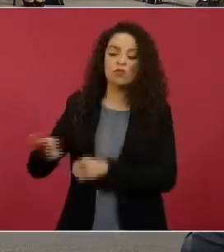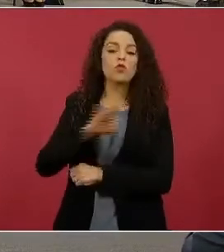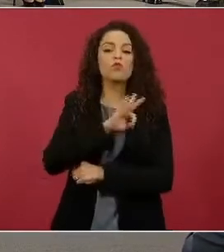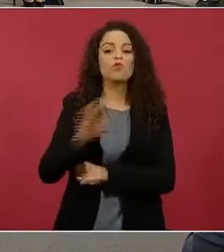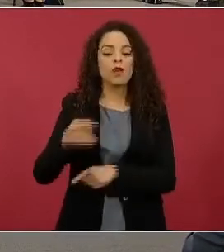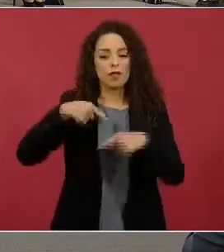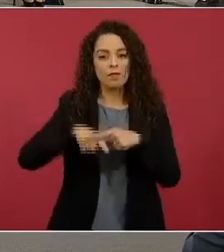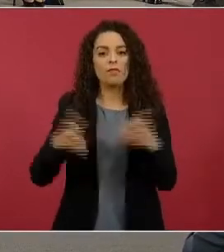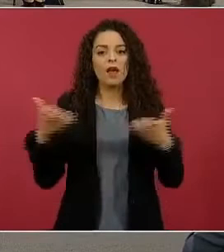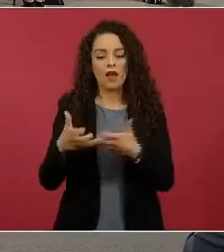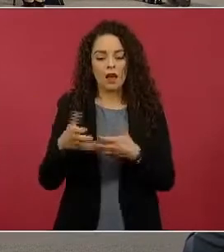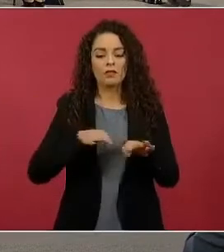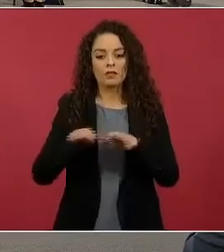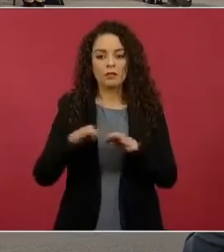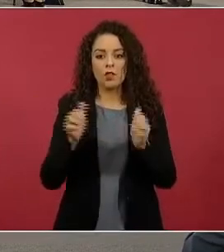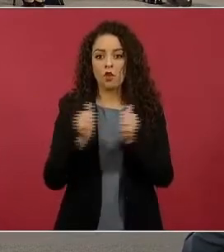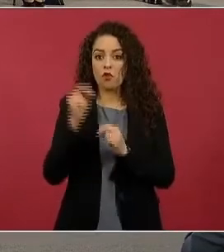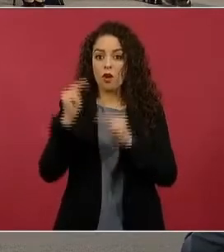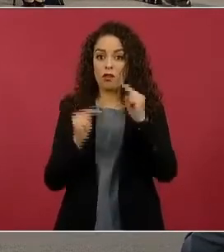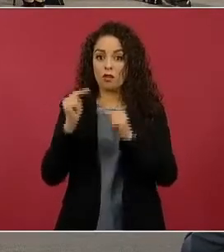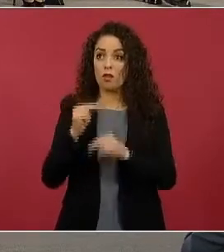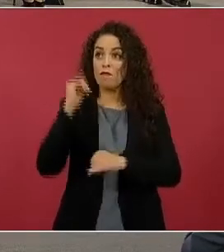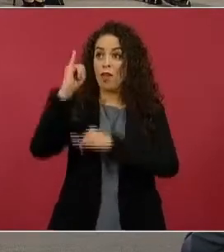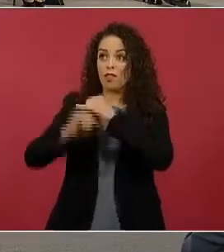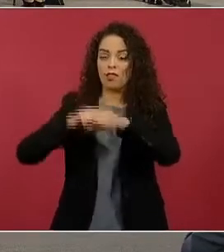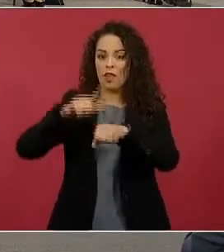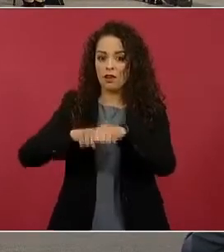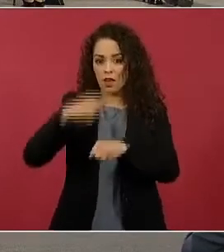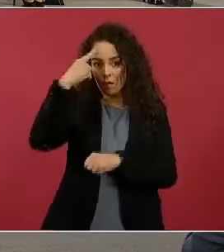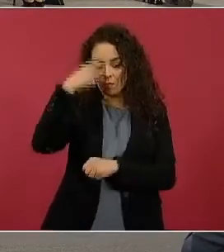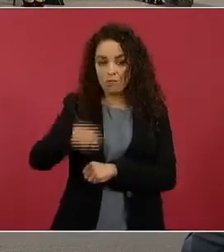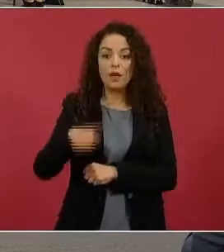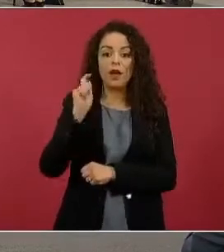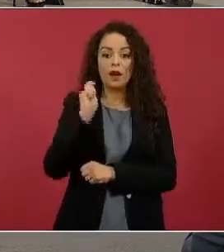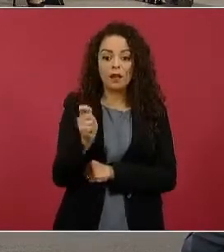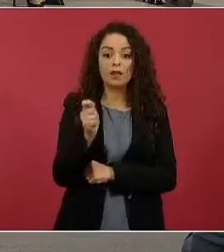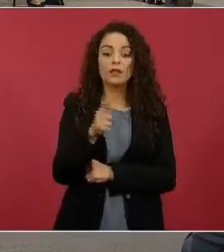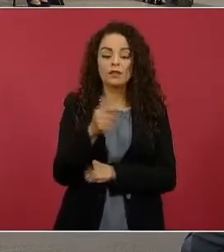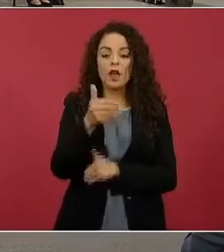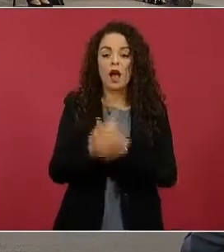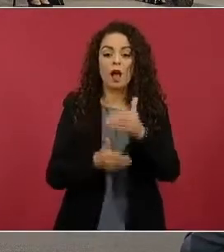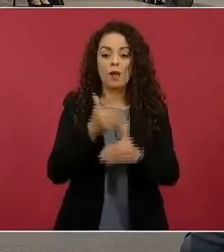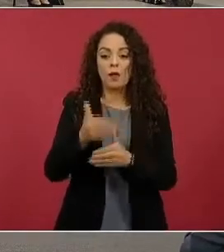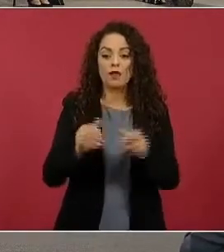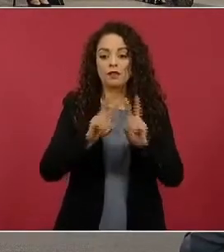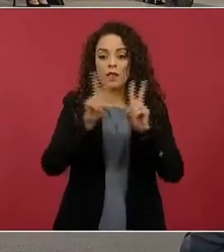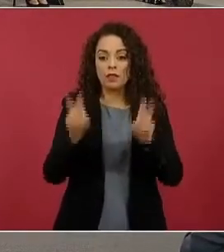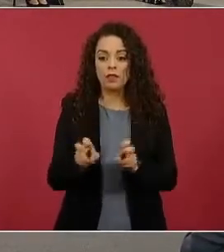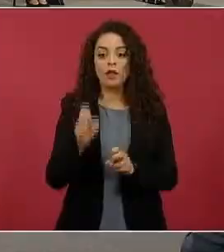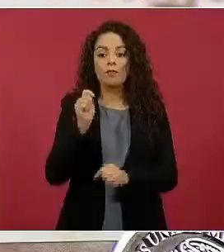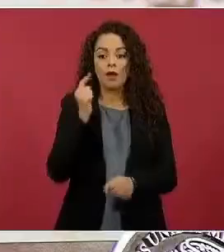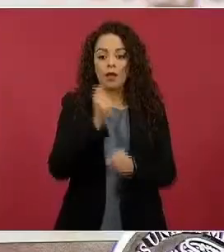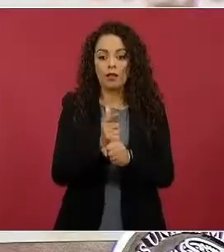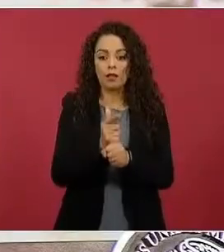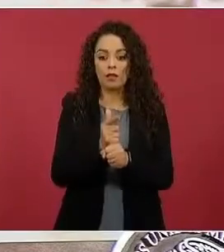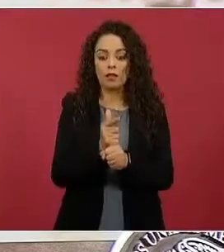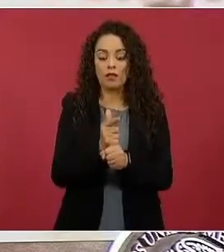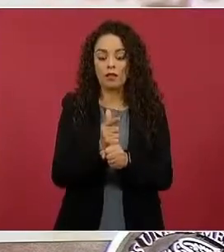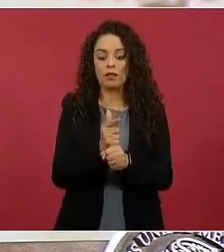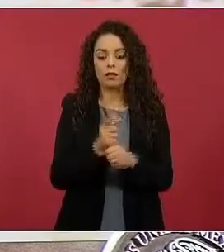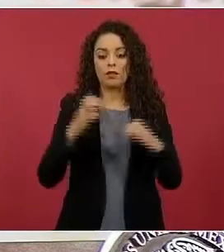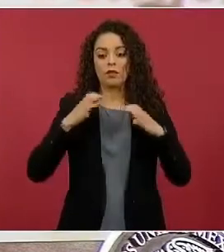estándares internacionales y avanzar en lo que consideramos que es lo más importante, la identificación con enfoque